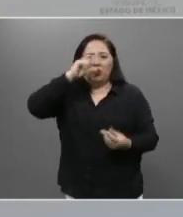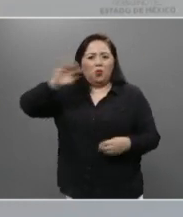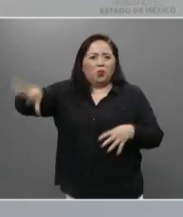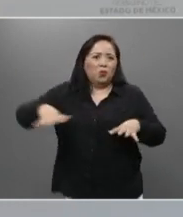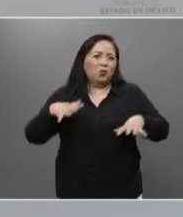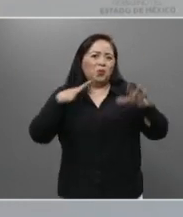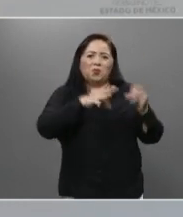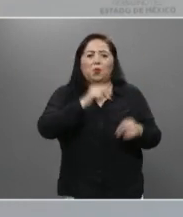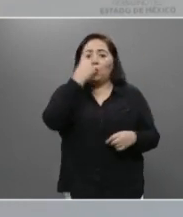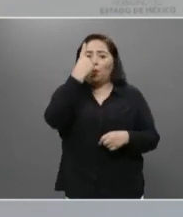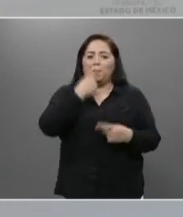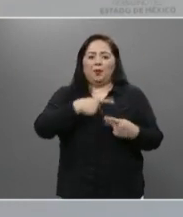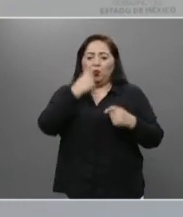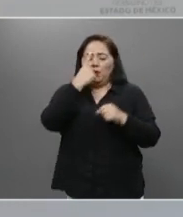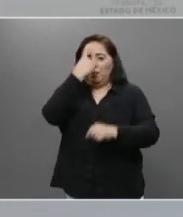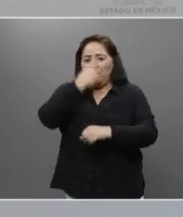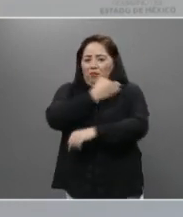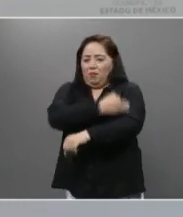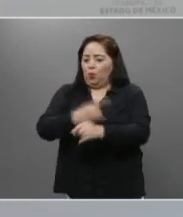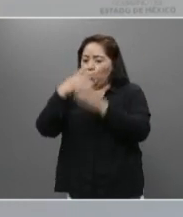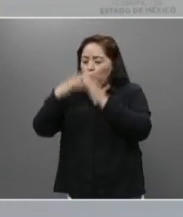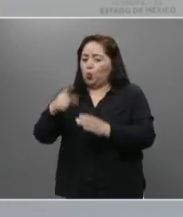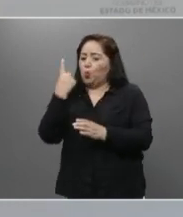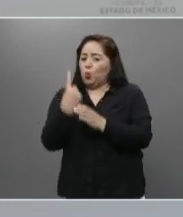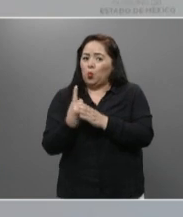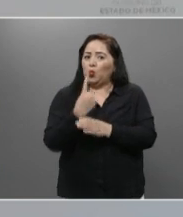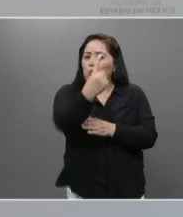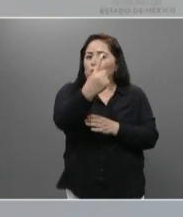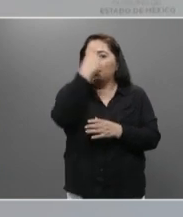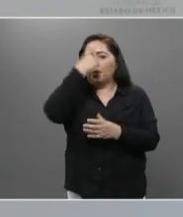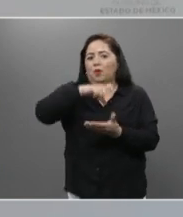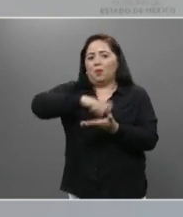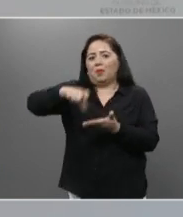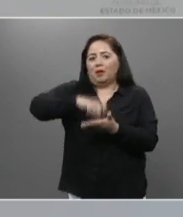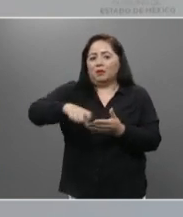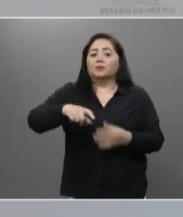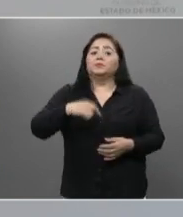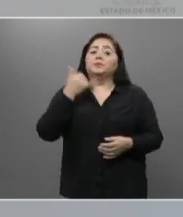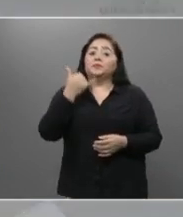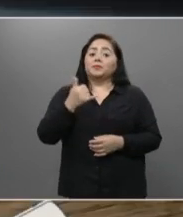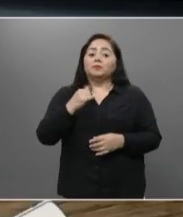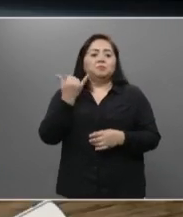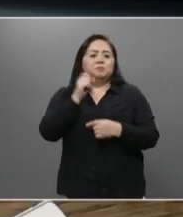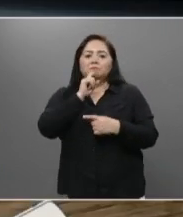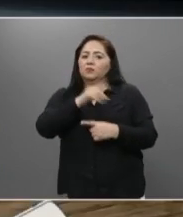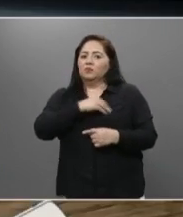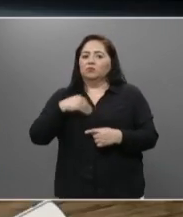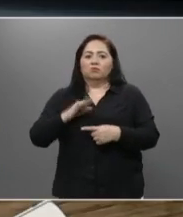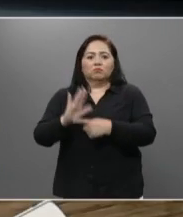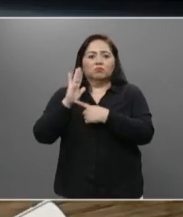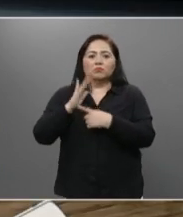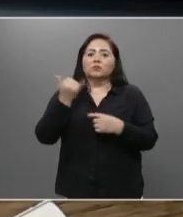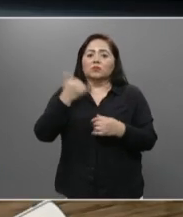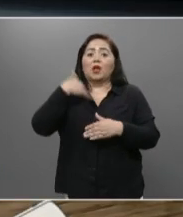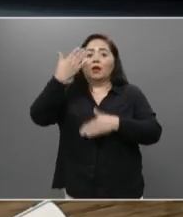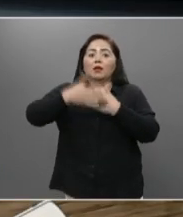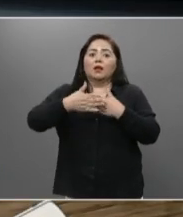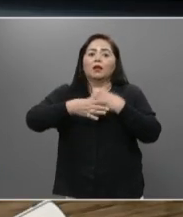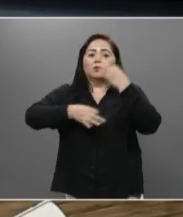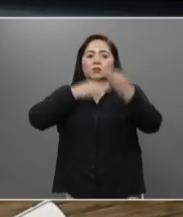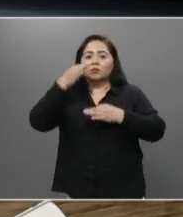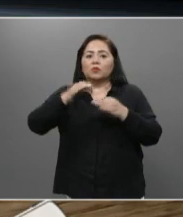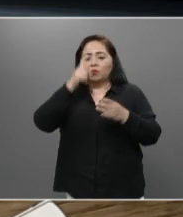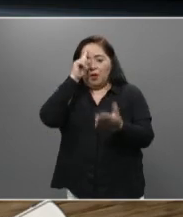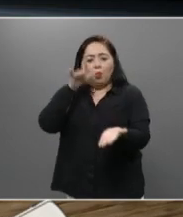toda la familia. Sí, el gobernador mexiquense también se comprometió a que próximamente anunciará un paquete de